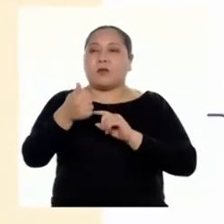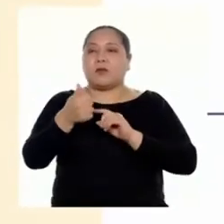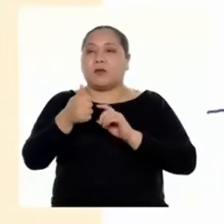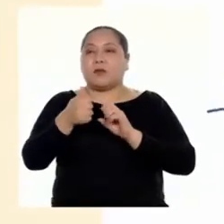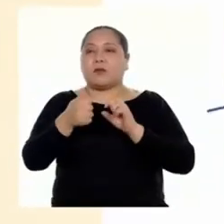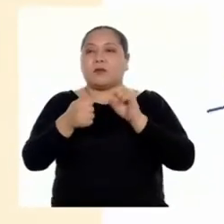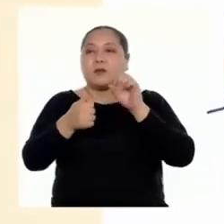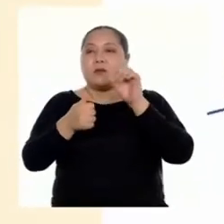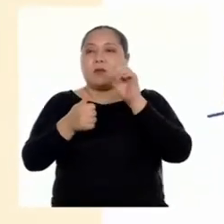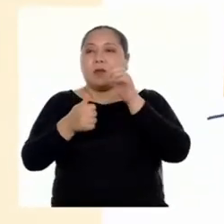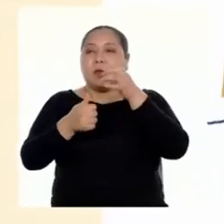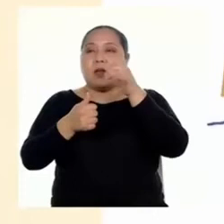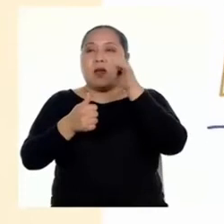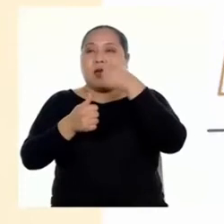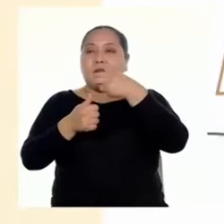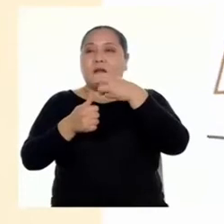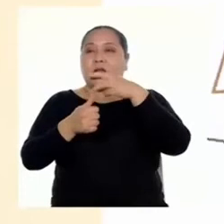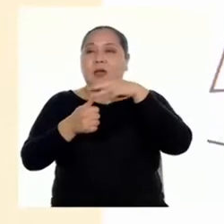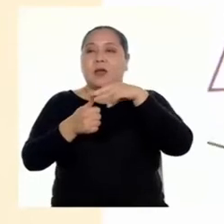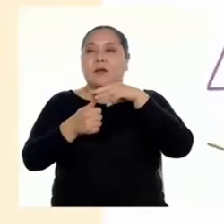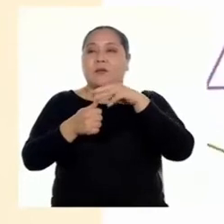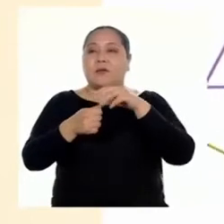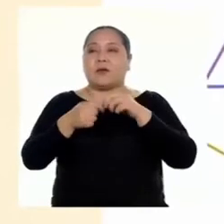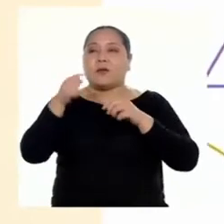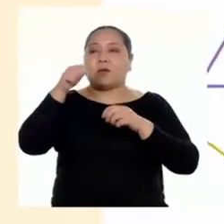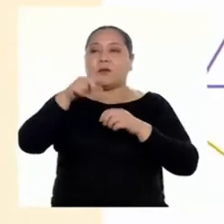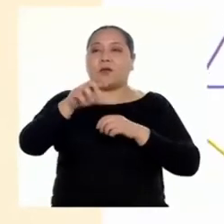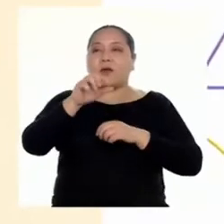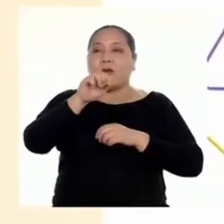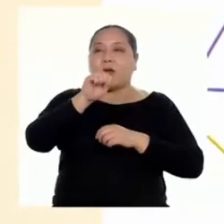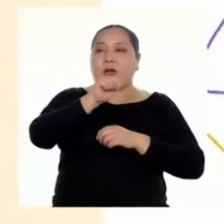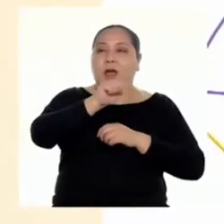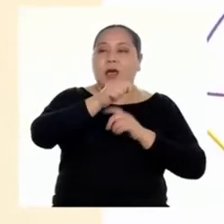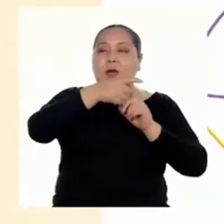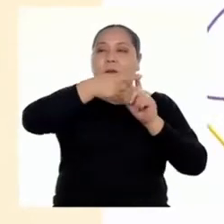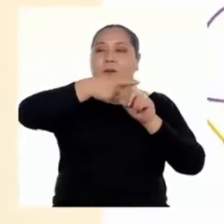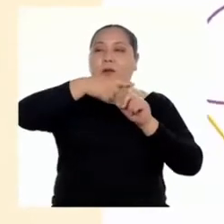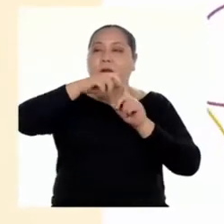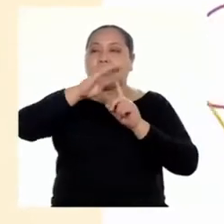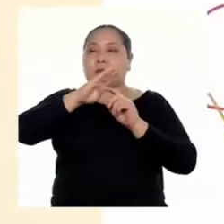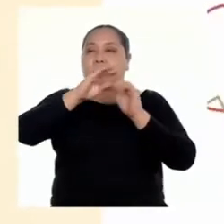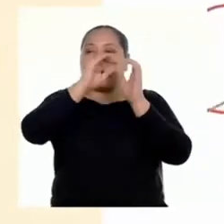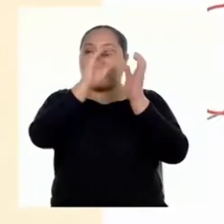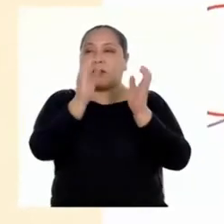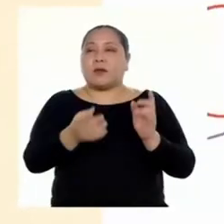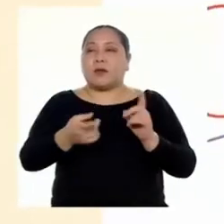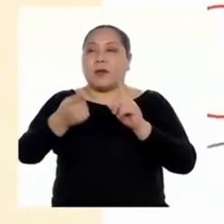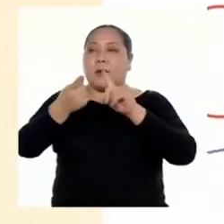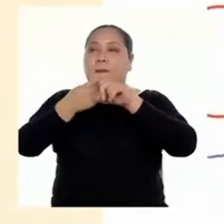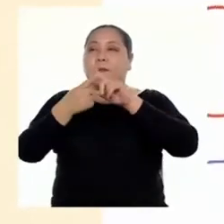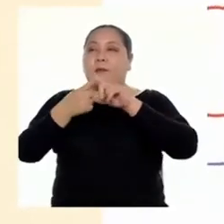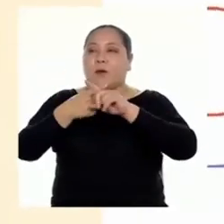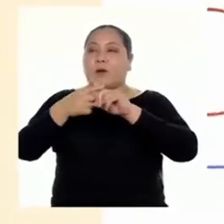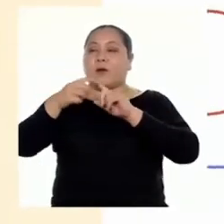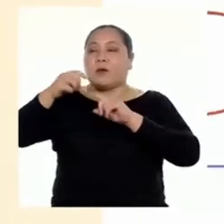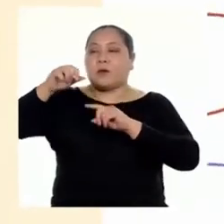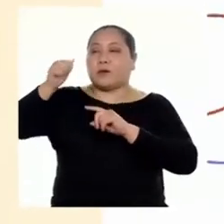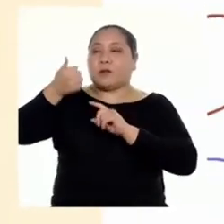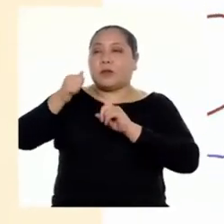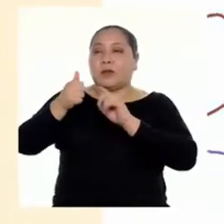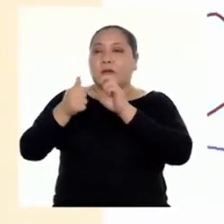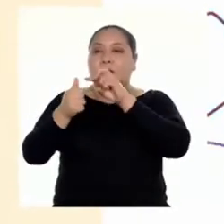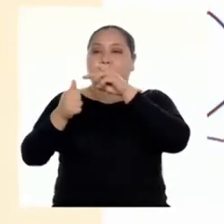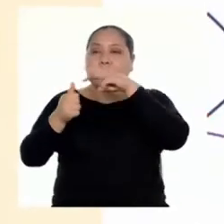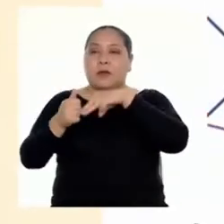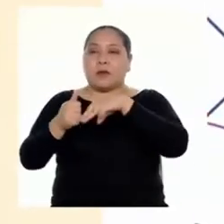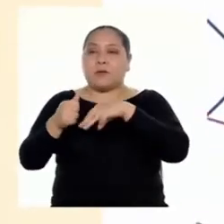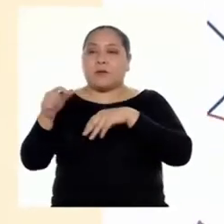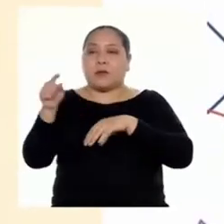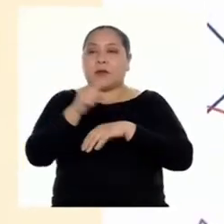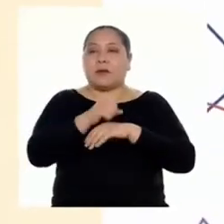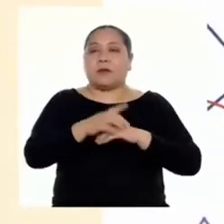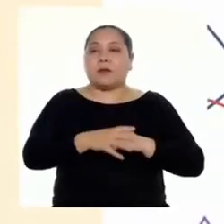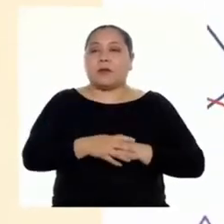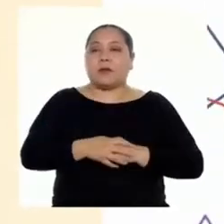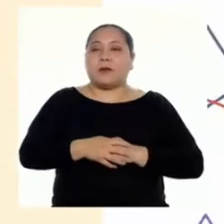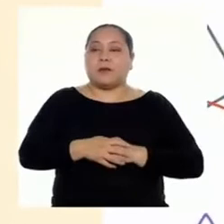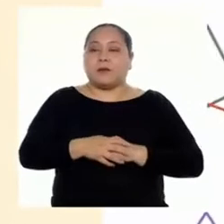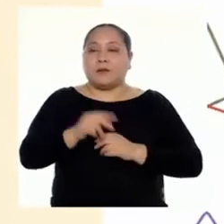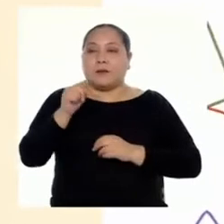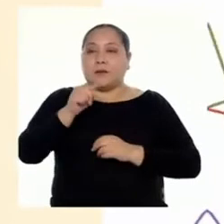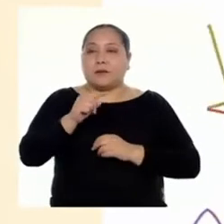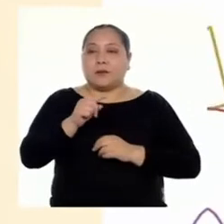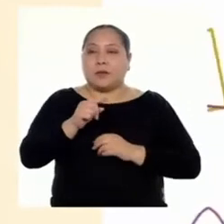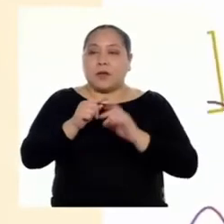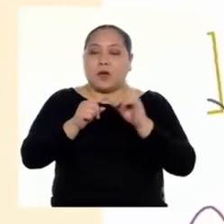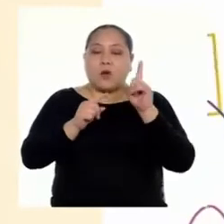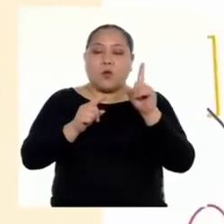es igual a a más b, por 10 elevado al mismo exponente m, donde a y b son coeficientes que deben estar